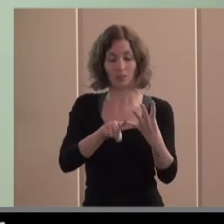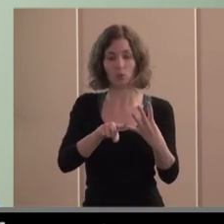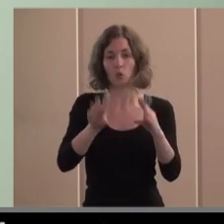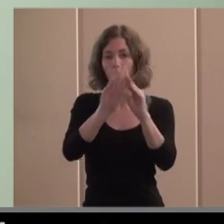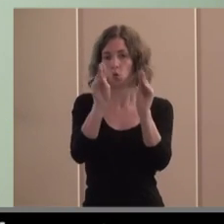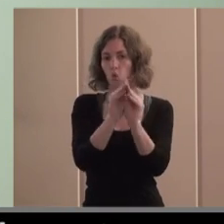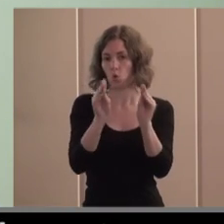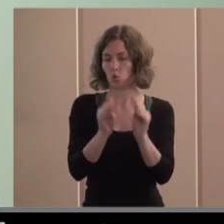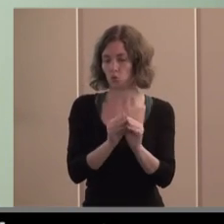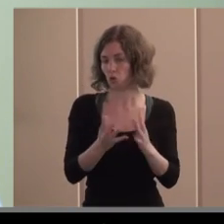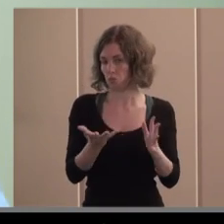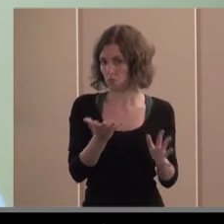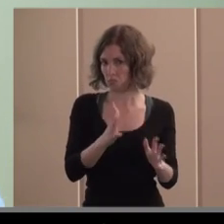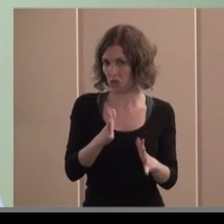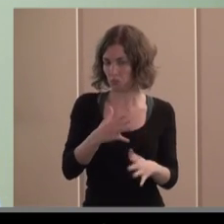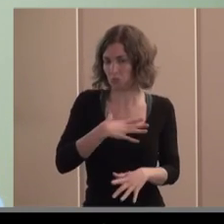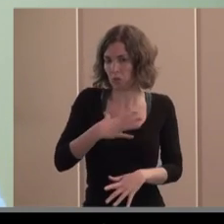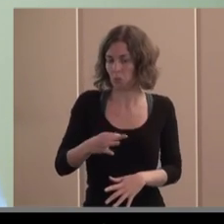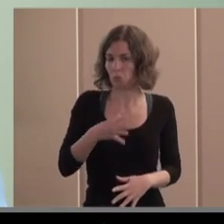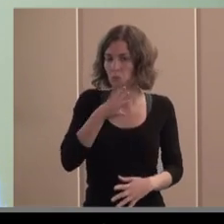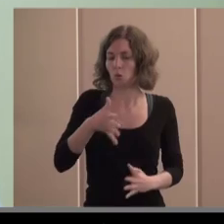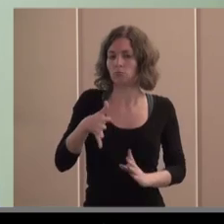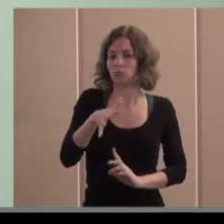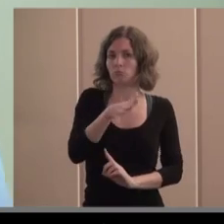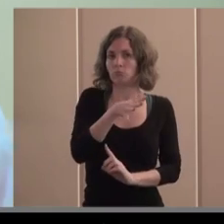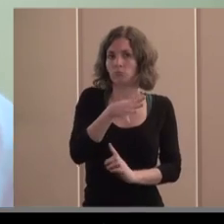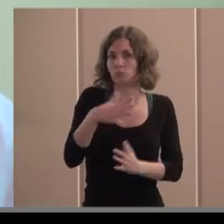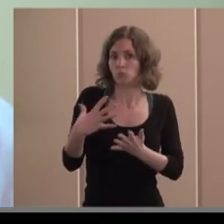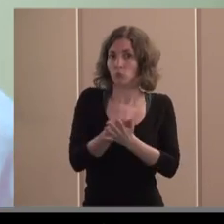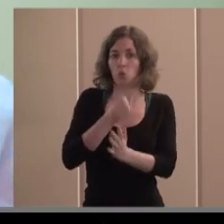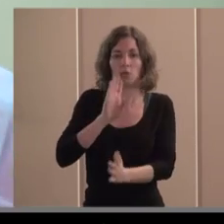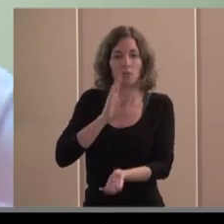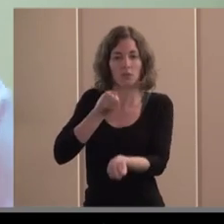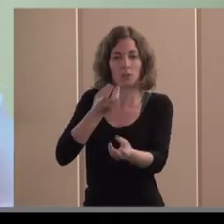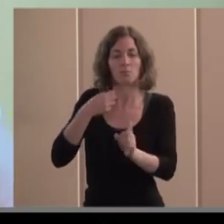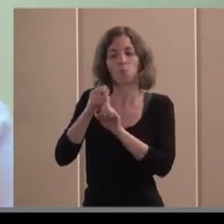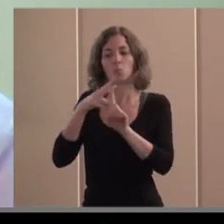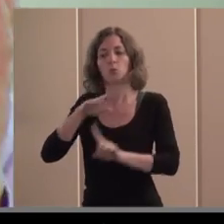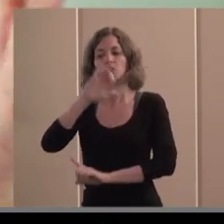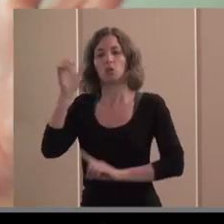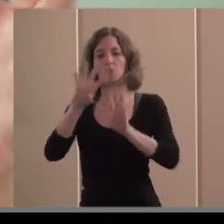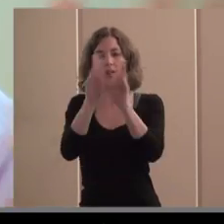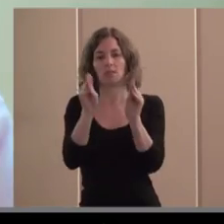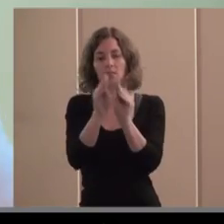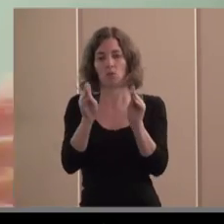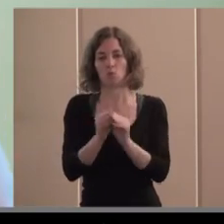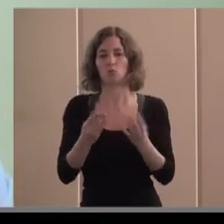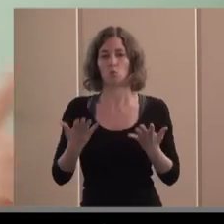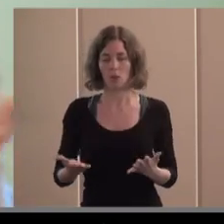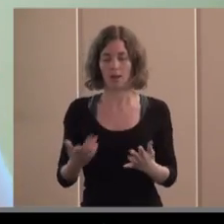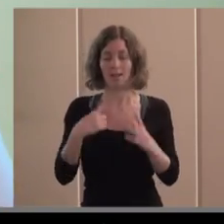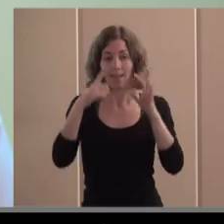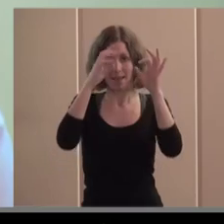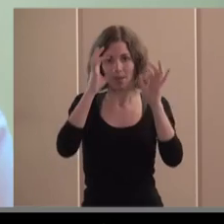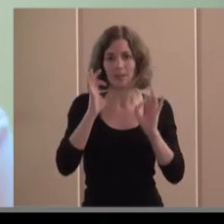o las conclusiones que podemos sacar de esto desde una óptica europea es decir evidentemente hay subir y